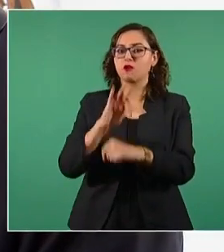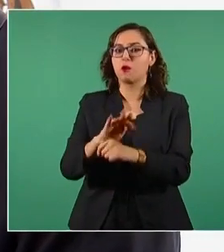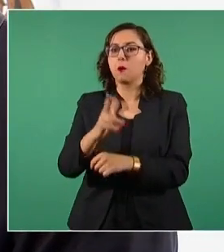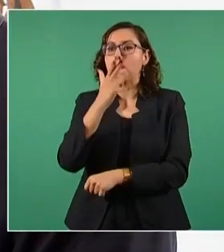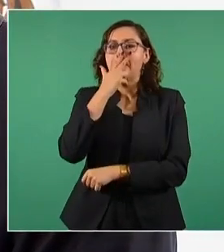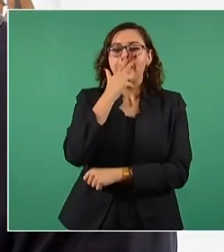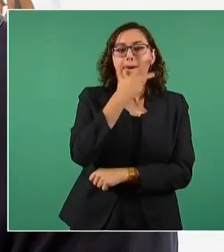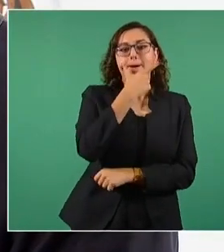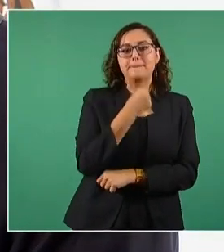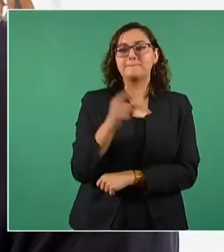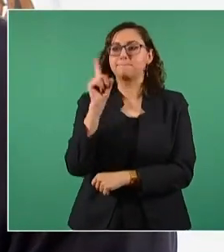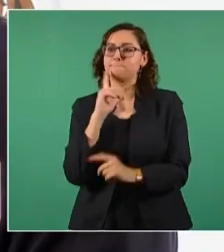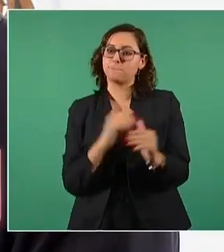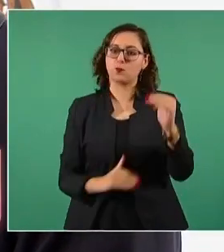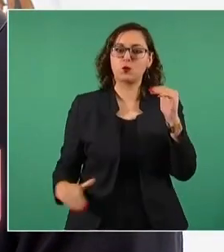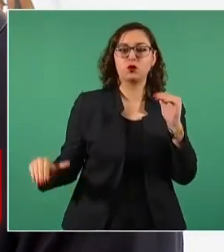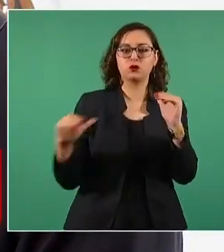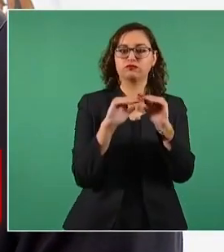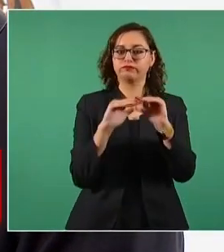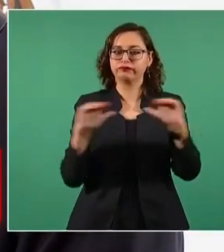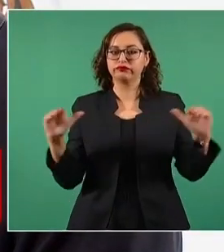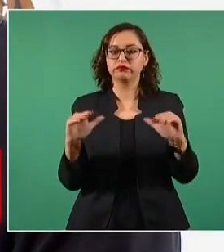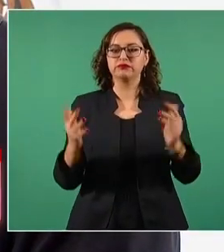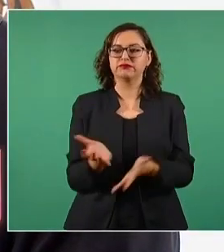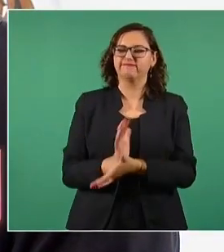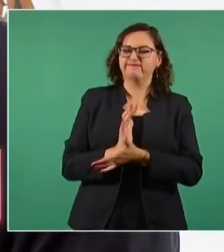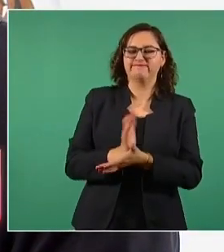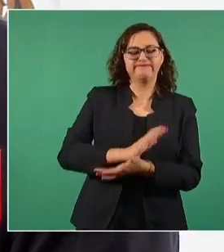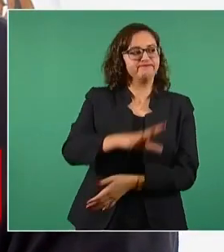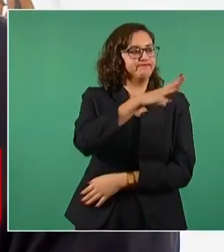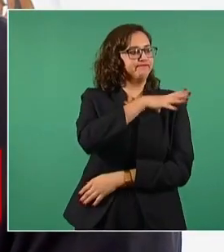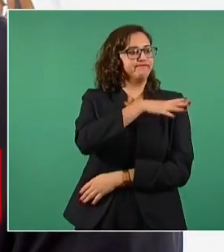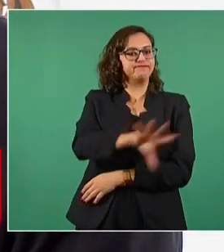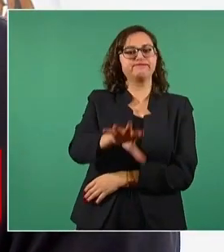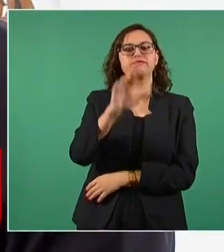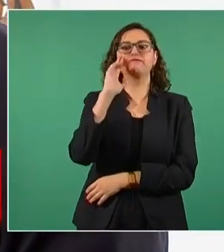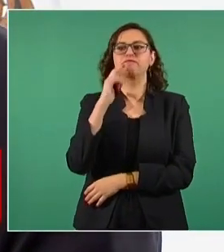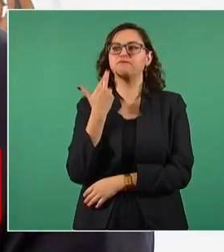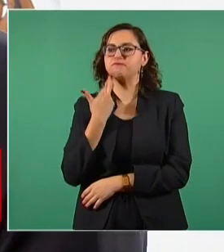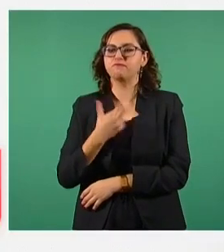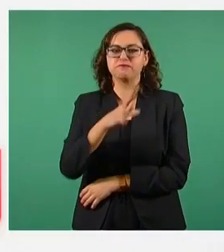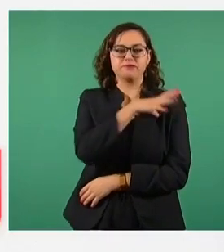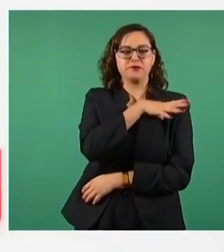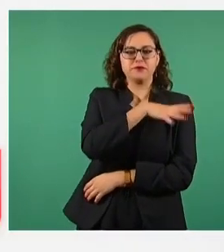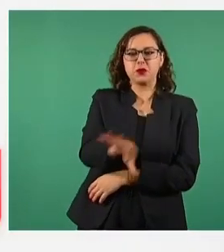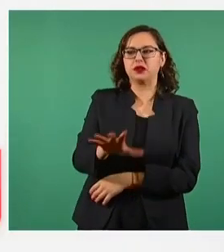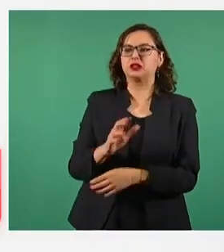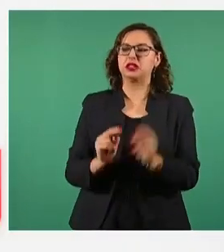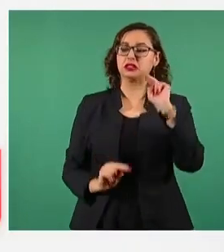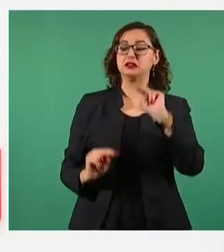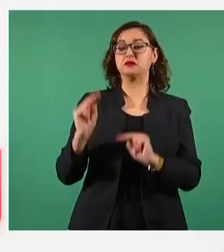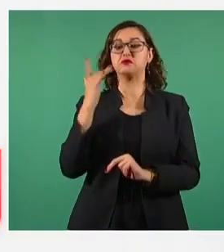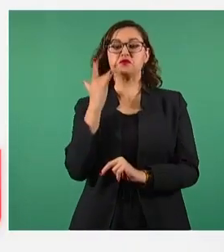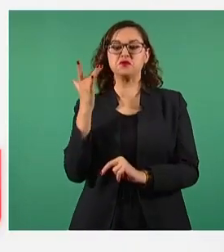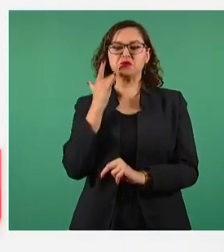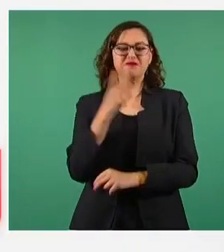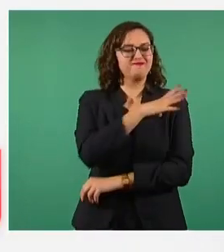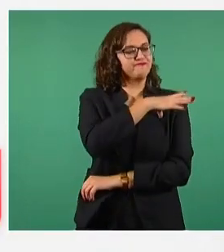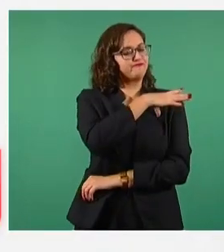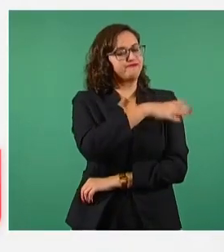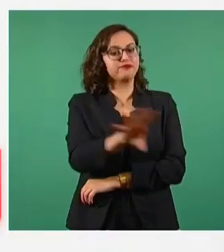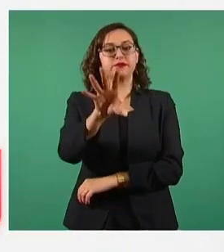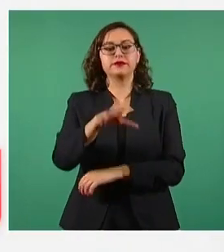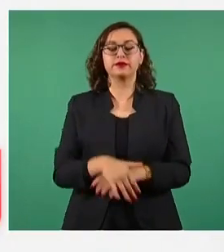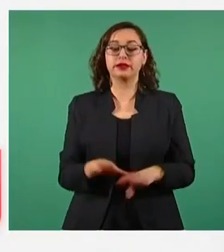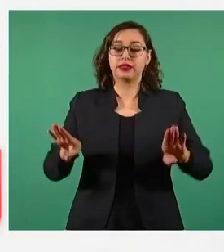género, se repudia la discriminación y el racismo y el clasismo, se fortalecen